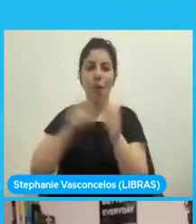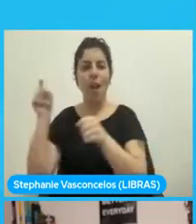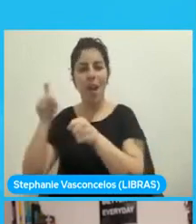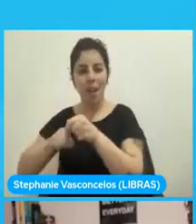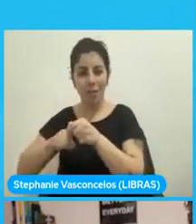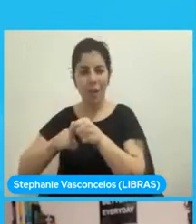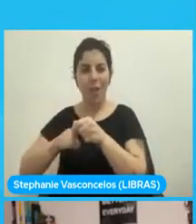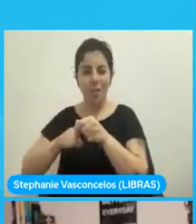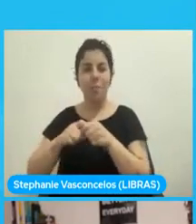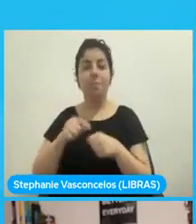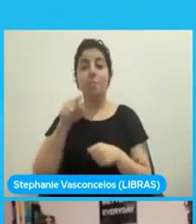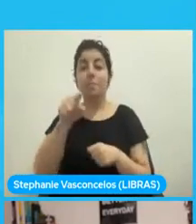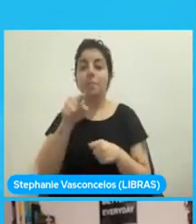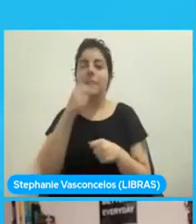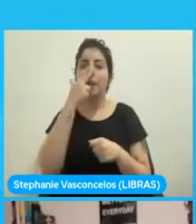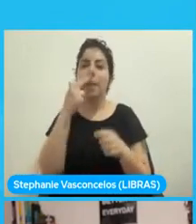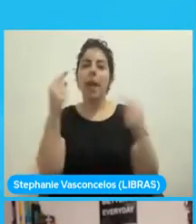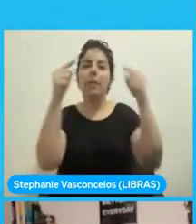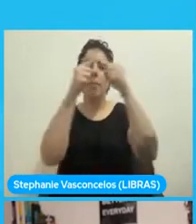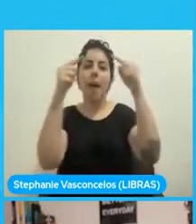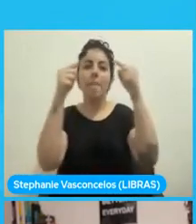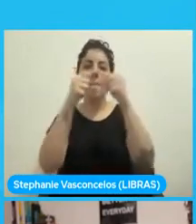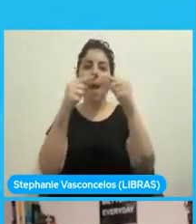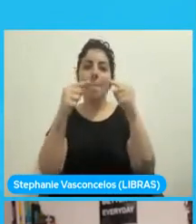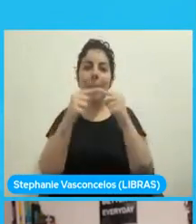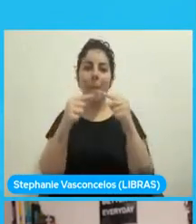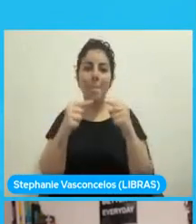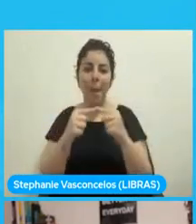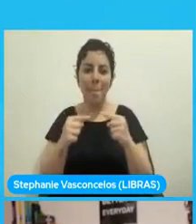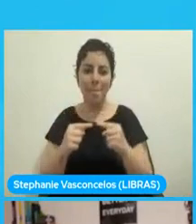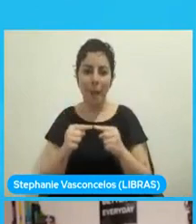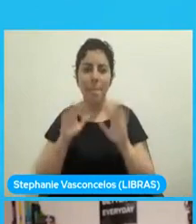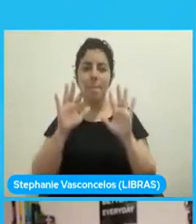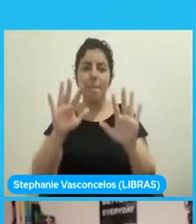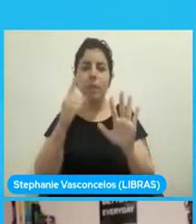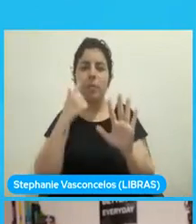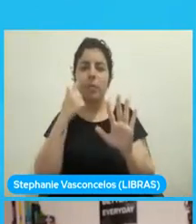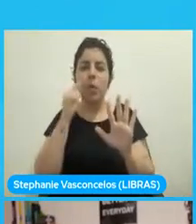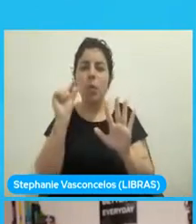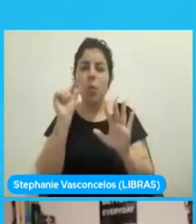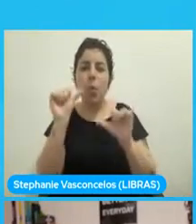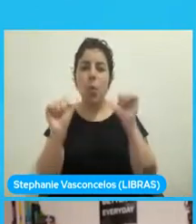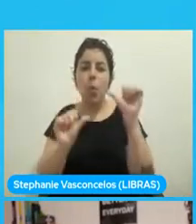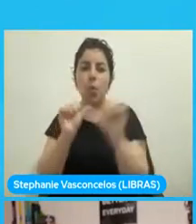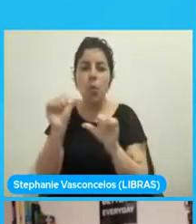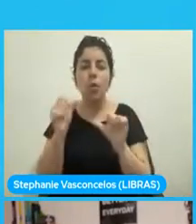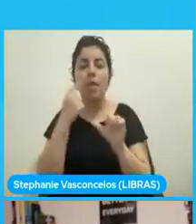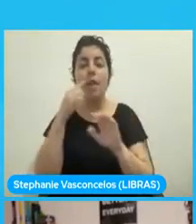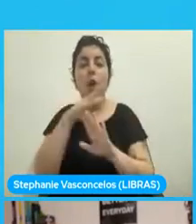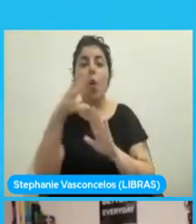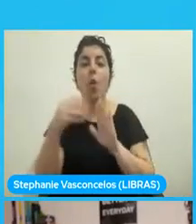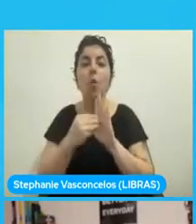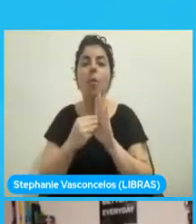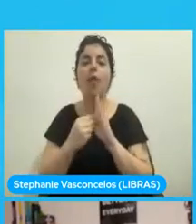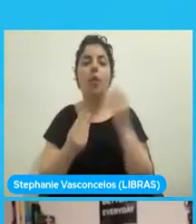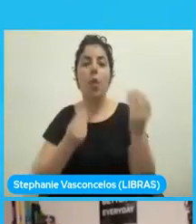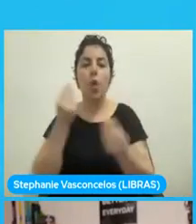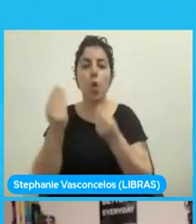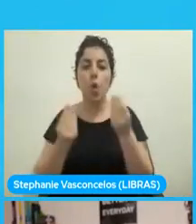uno a uno, pero vamos a hacer un poco de cambios para que se vean dónde el compilador de WebAssembly nos trae